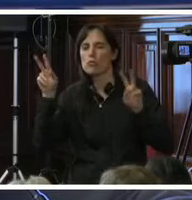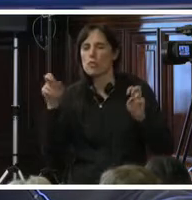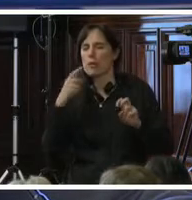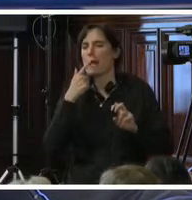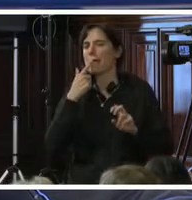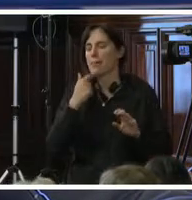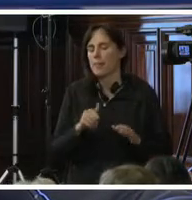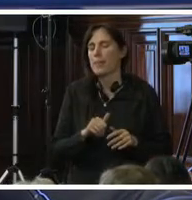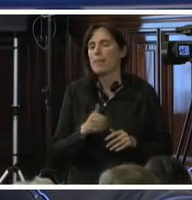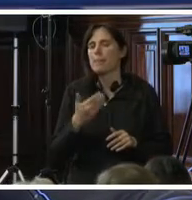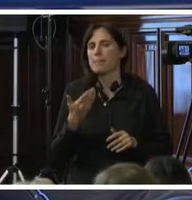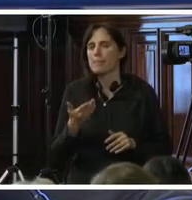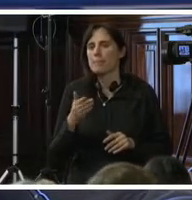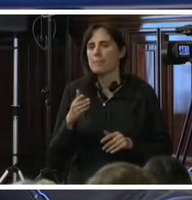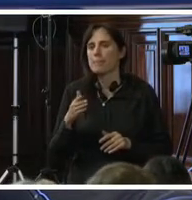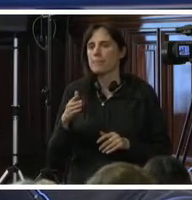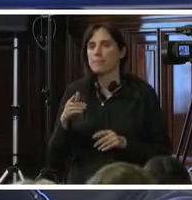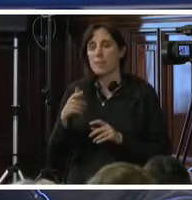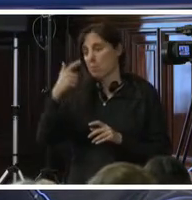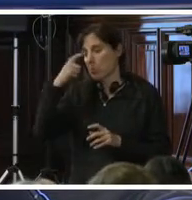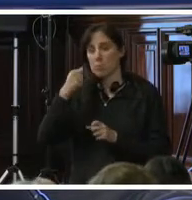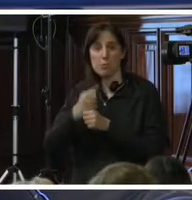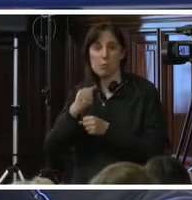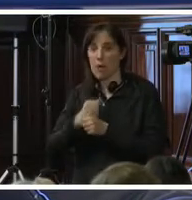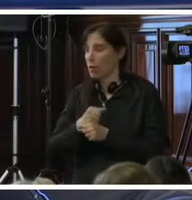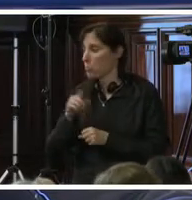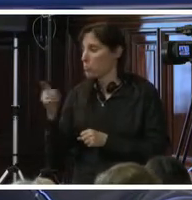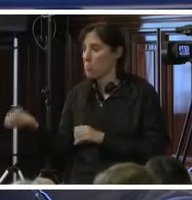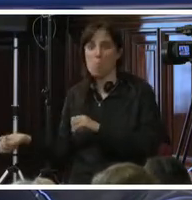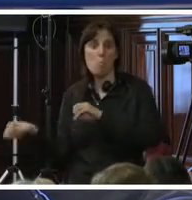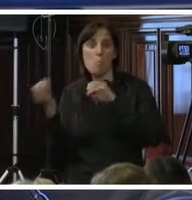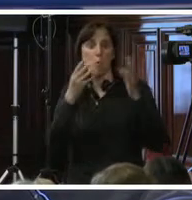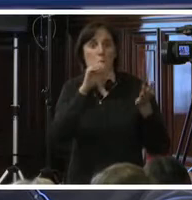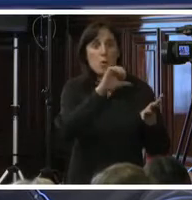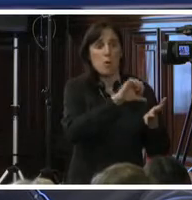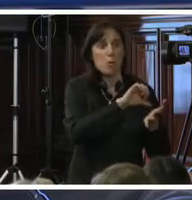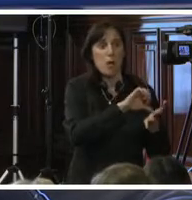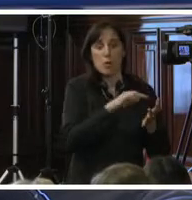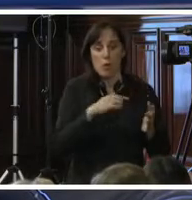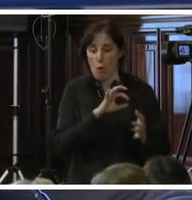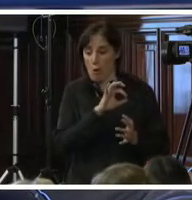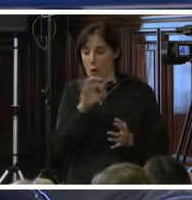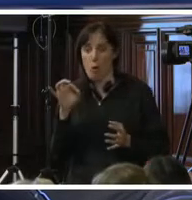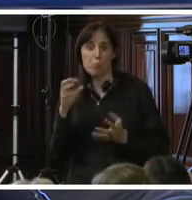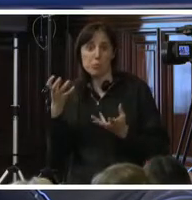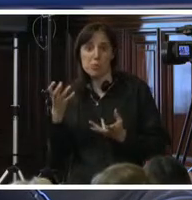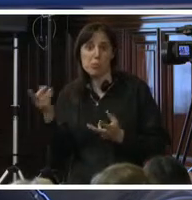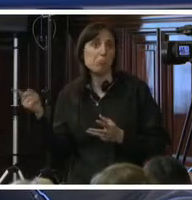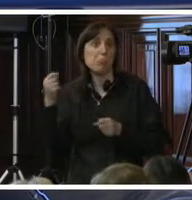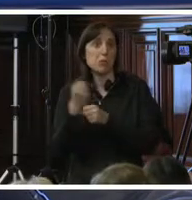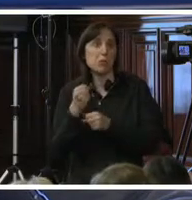criminalizar el ejercicio de trabajo profesional, sexual profesional, y tampoco